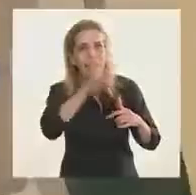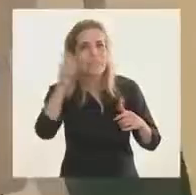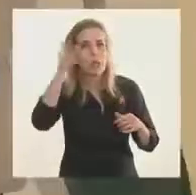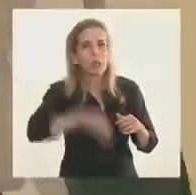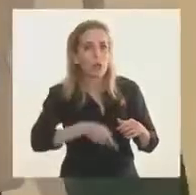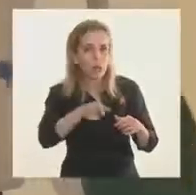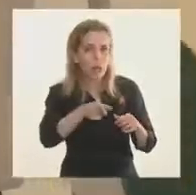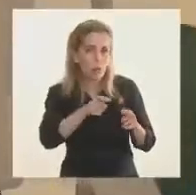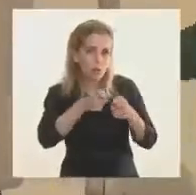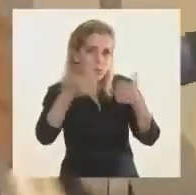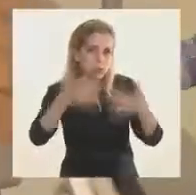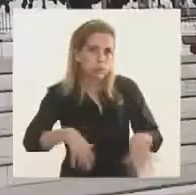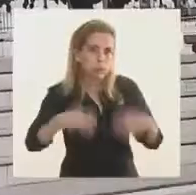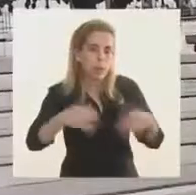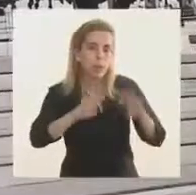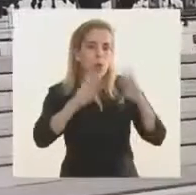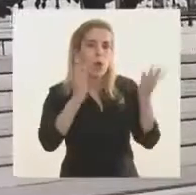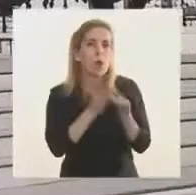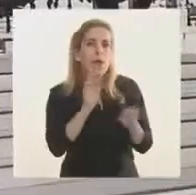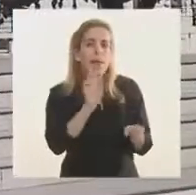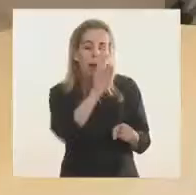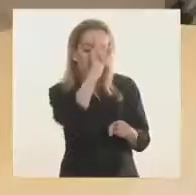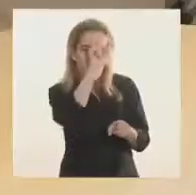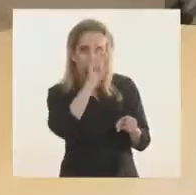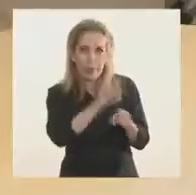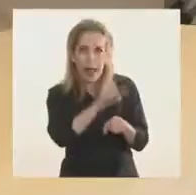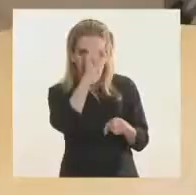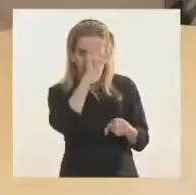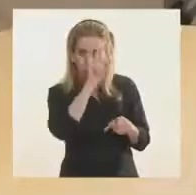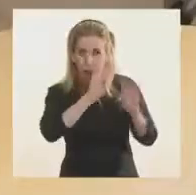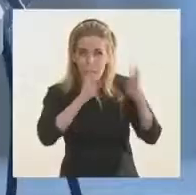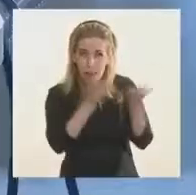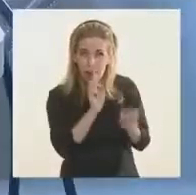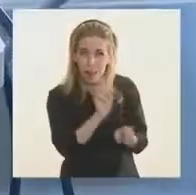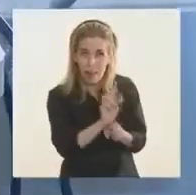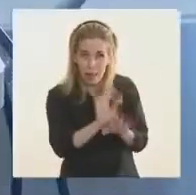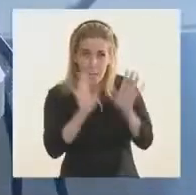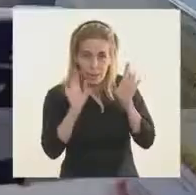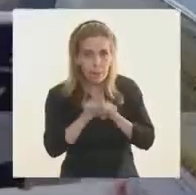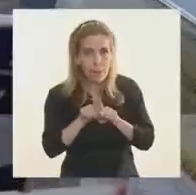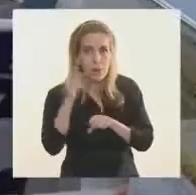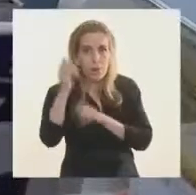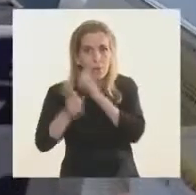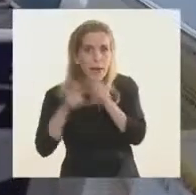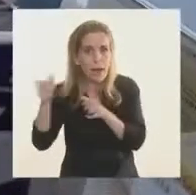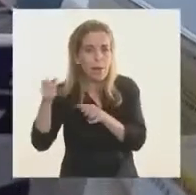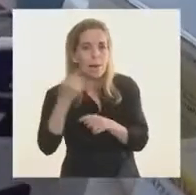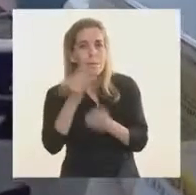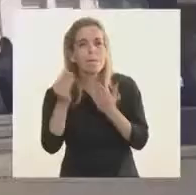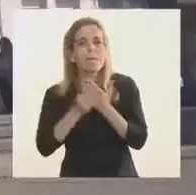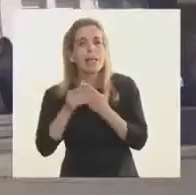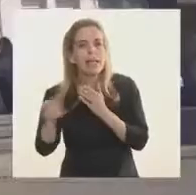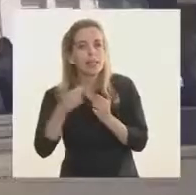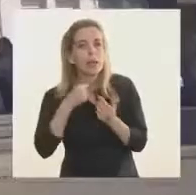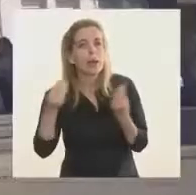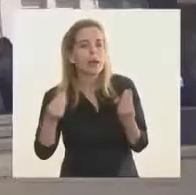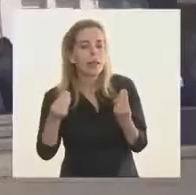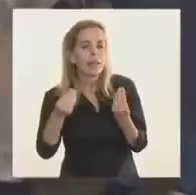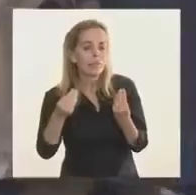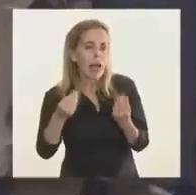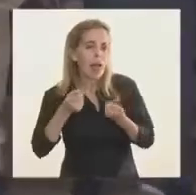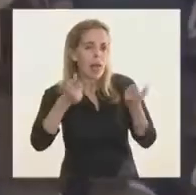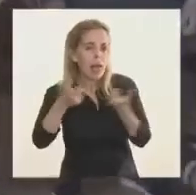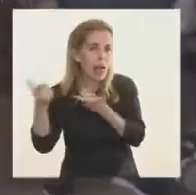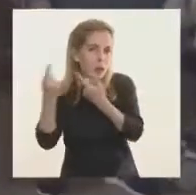camas críticas, gracias a lo que planteaba el Ministro, que fue su decisión de federalizar y federalizar la provisión de los